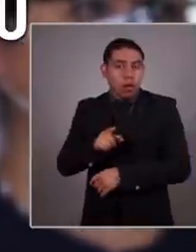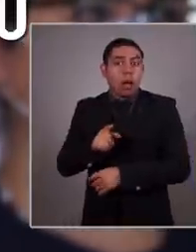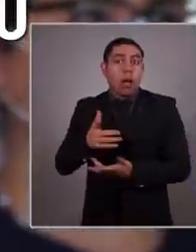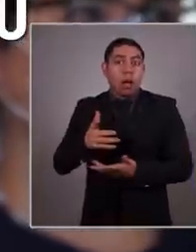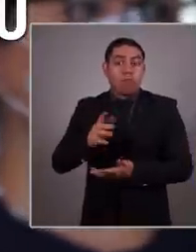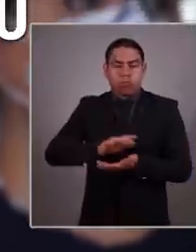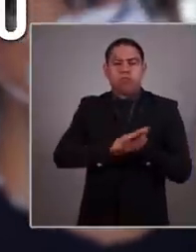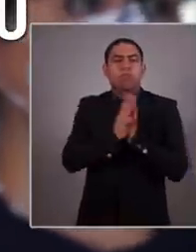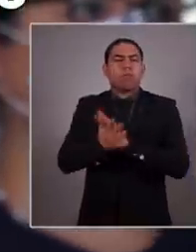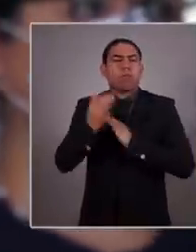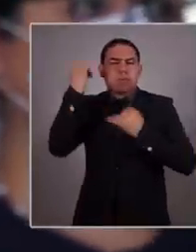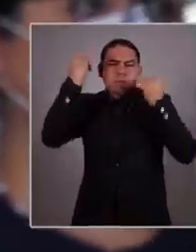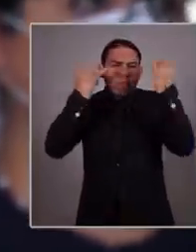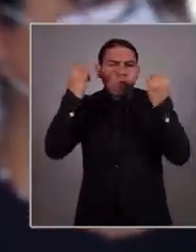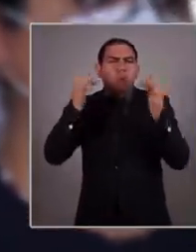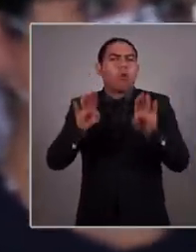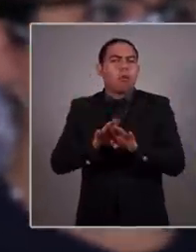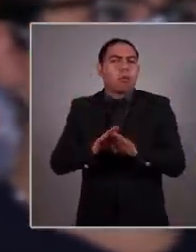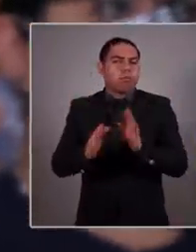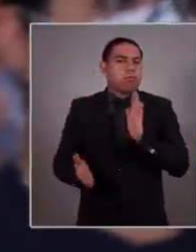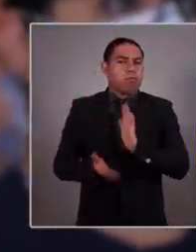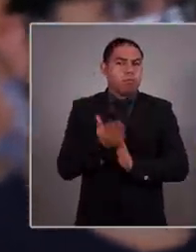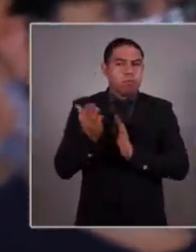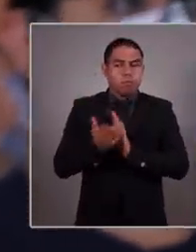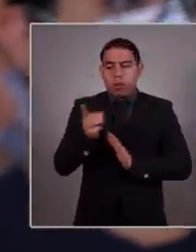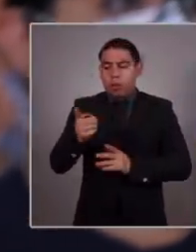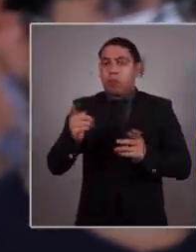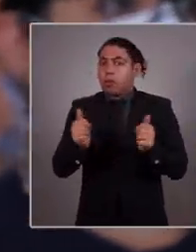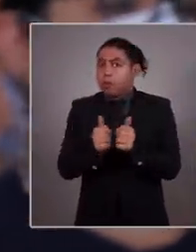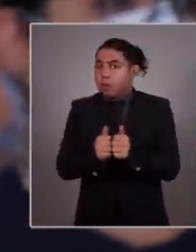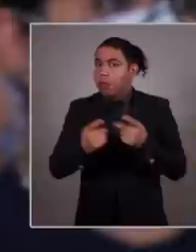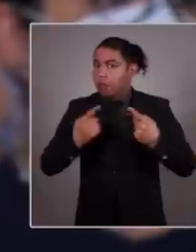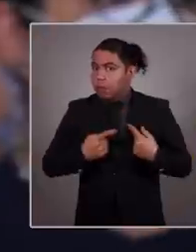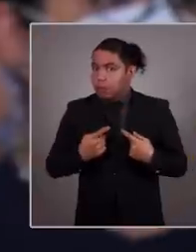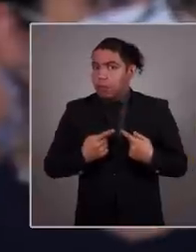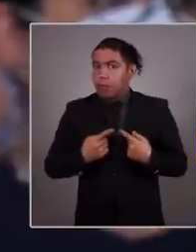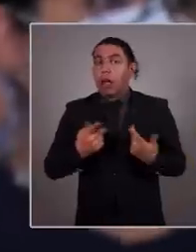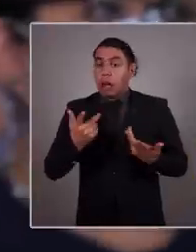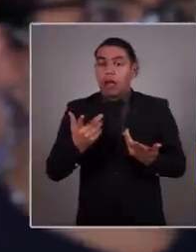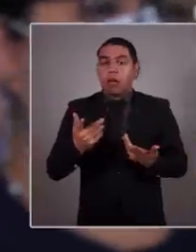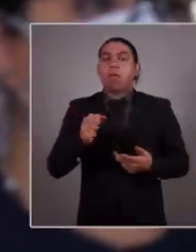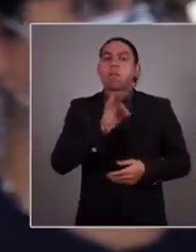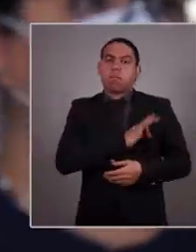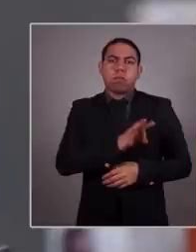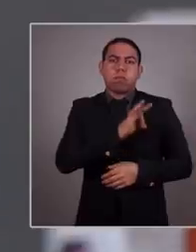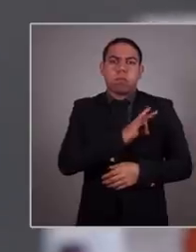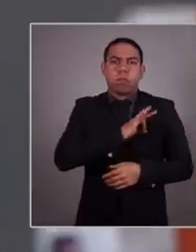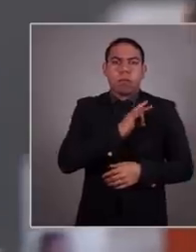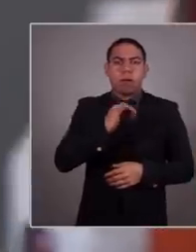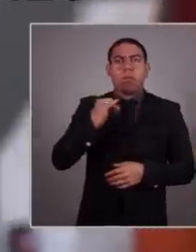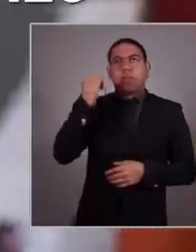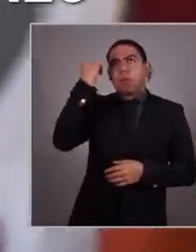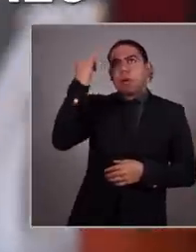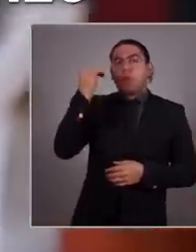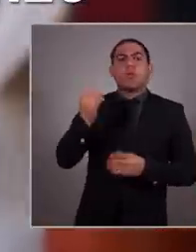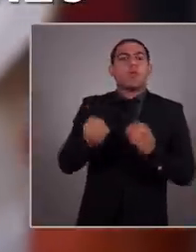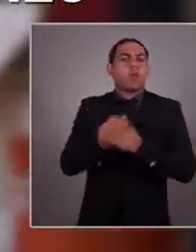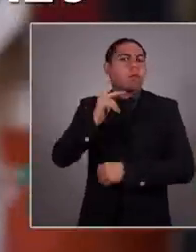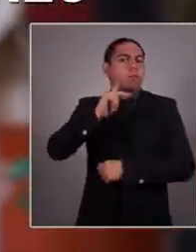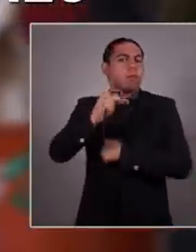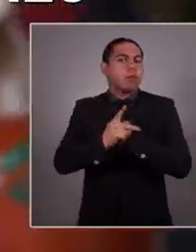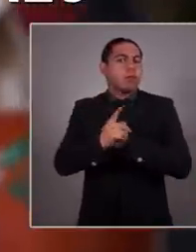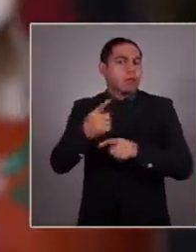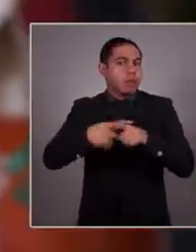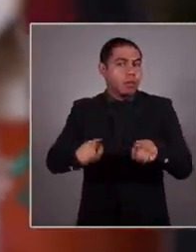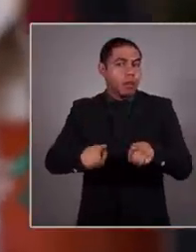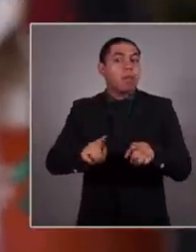evolución mexicana la vamos a imaginar y a construir con las personas. Solo con ellas existe la posibilidad de pensar un país diferente. Y